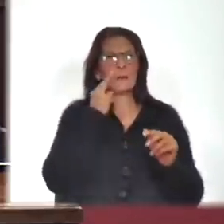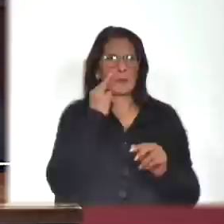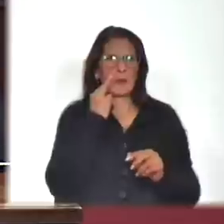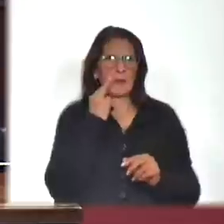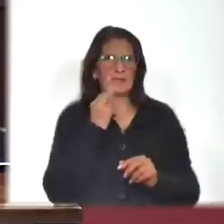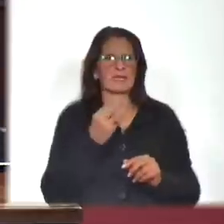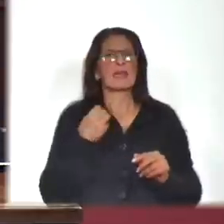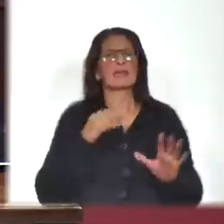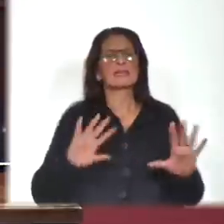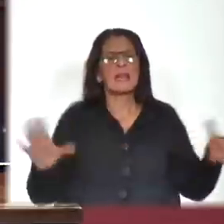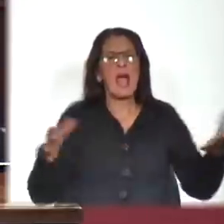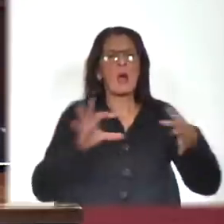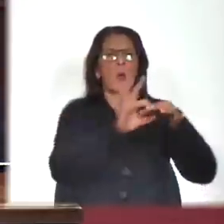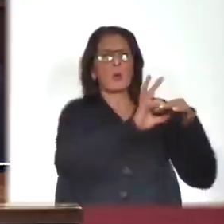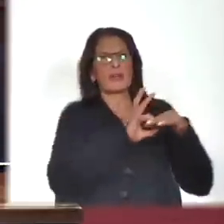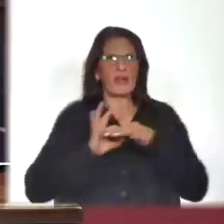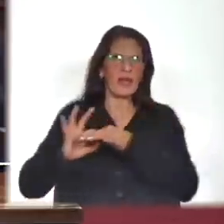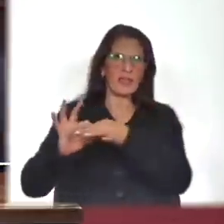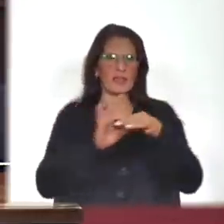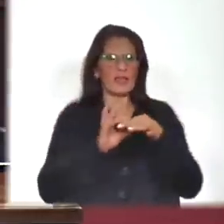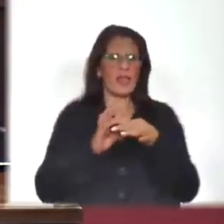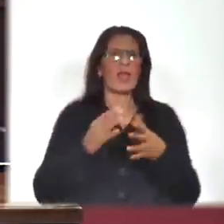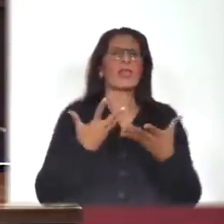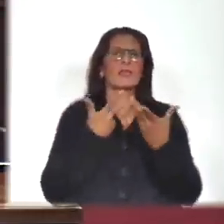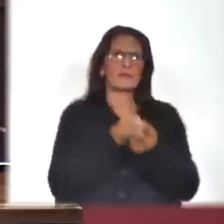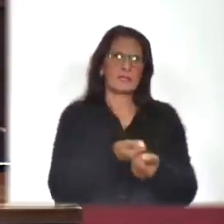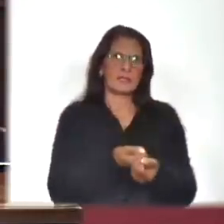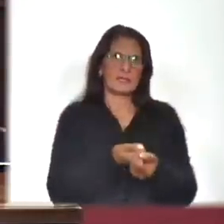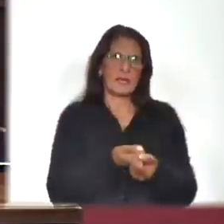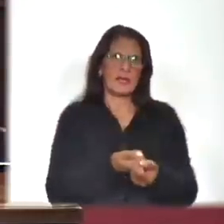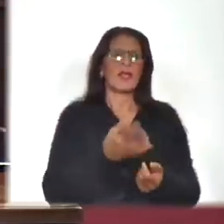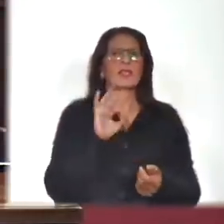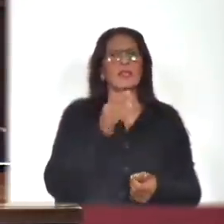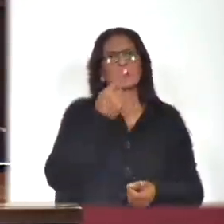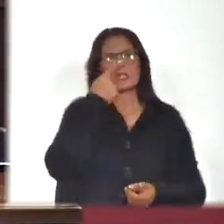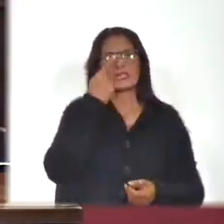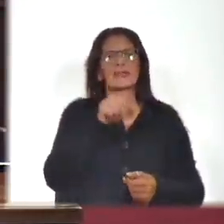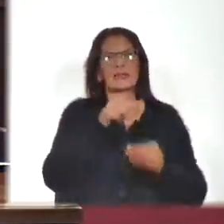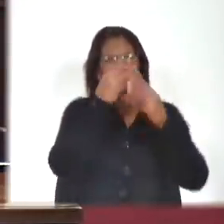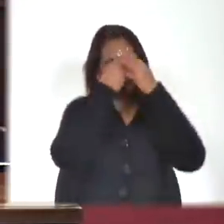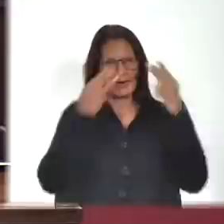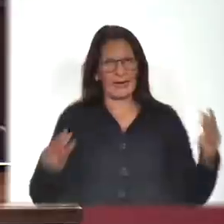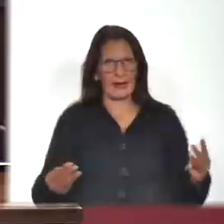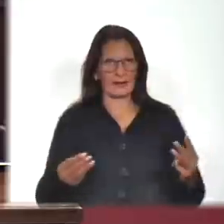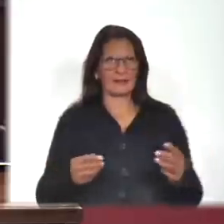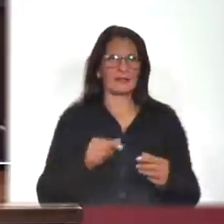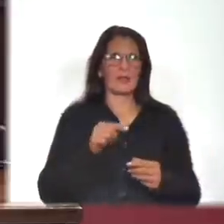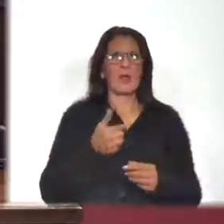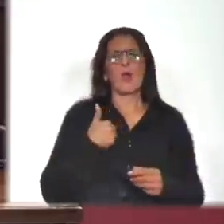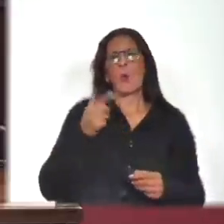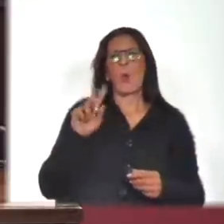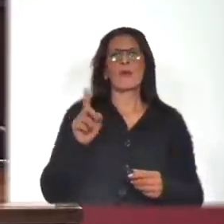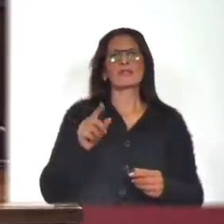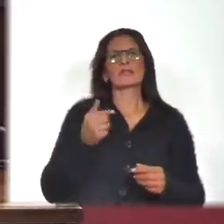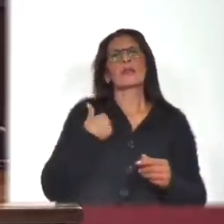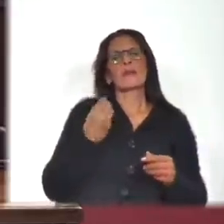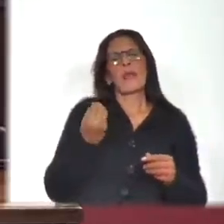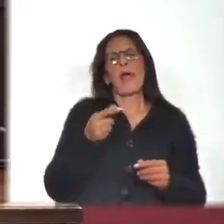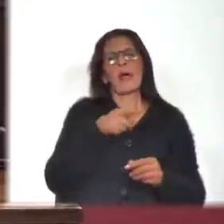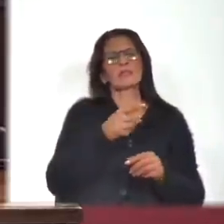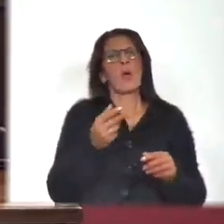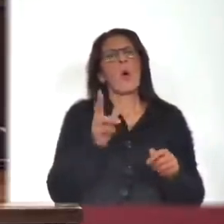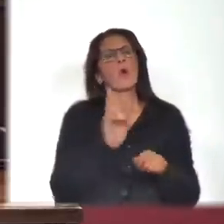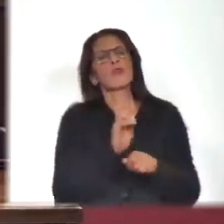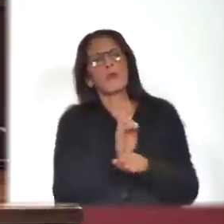la unidad de todos en defensa y en consecución de los intereses y objetivos comunes. No nos oponemos a que se hagan funcionar los